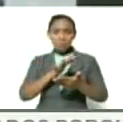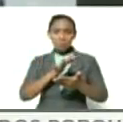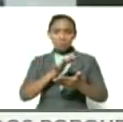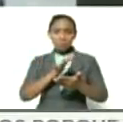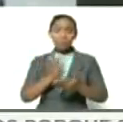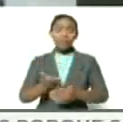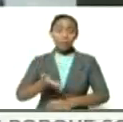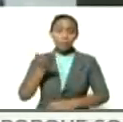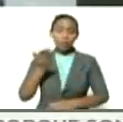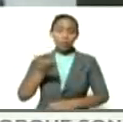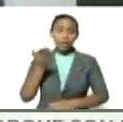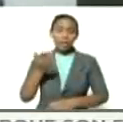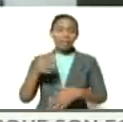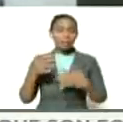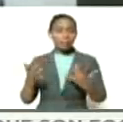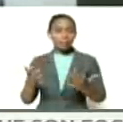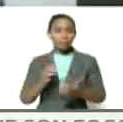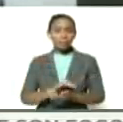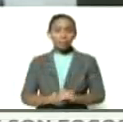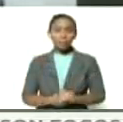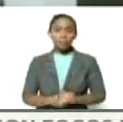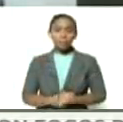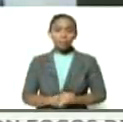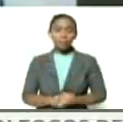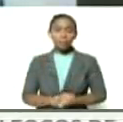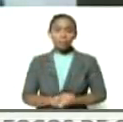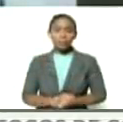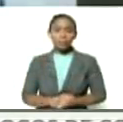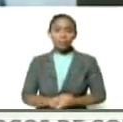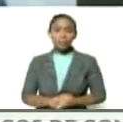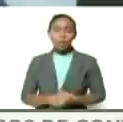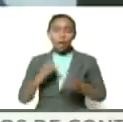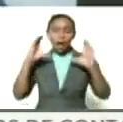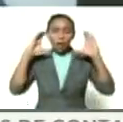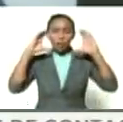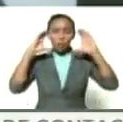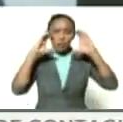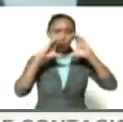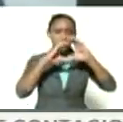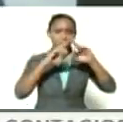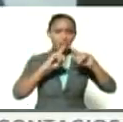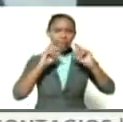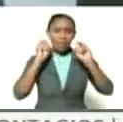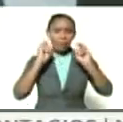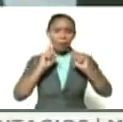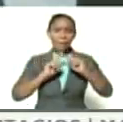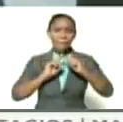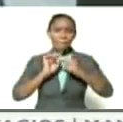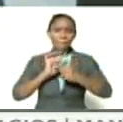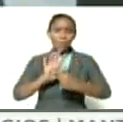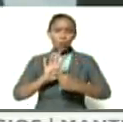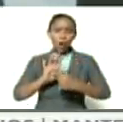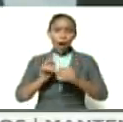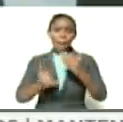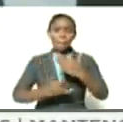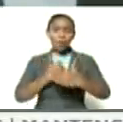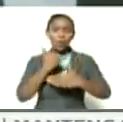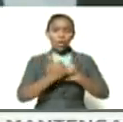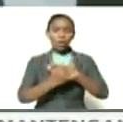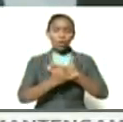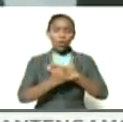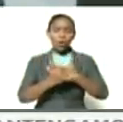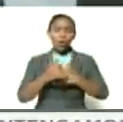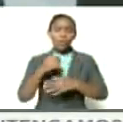importante es la la el énfasis que ha puesto en relación al proyecto de Angostura al discurso de Angostura